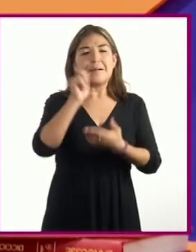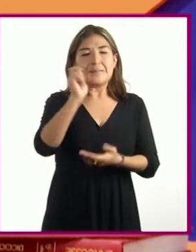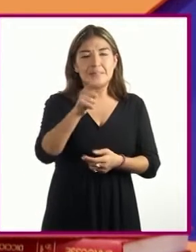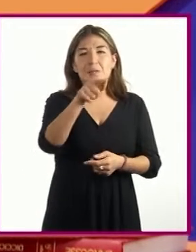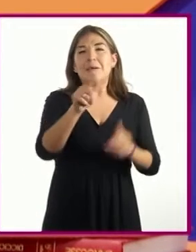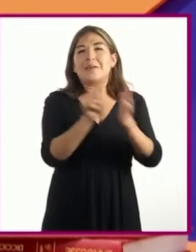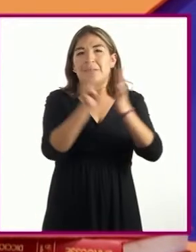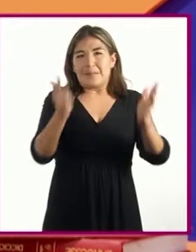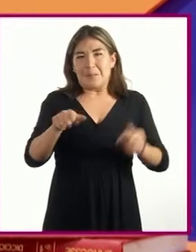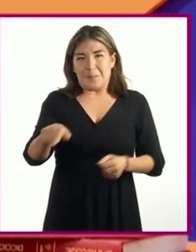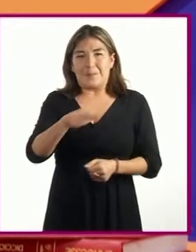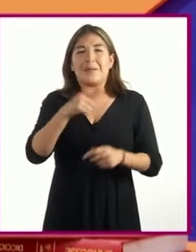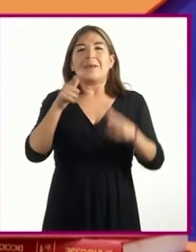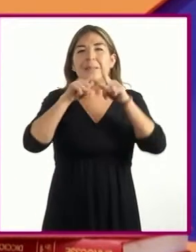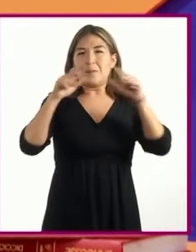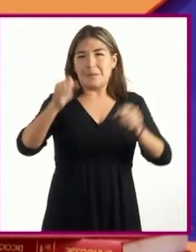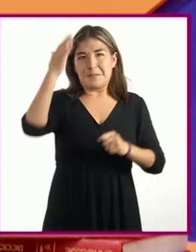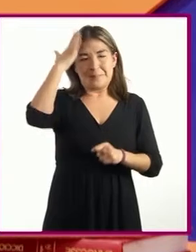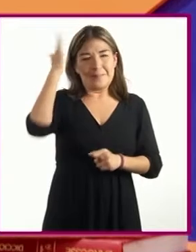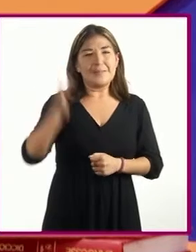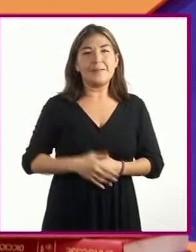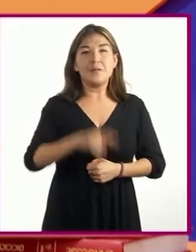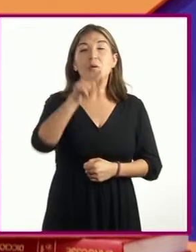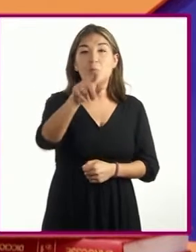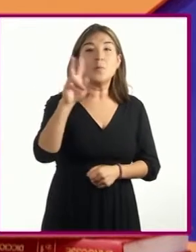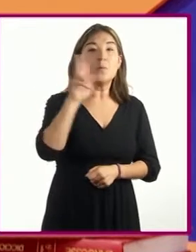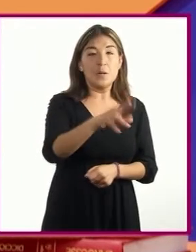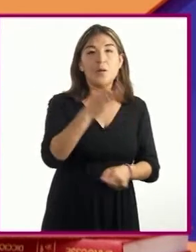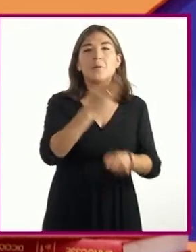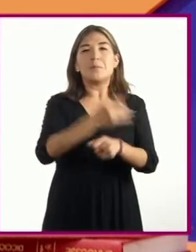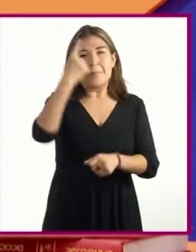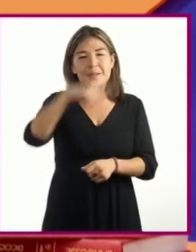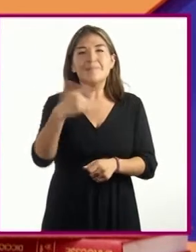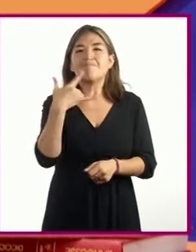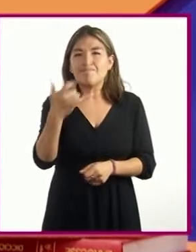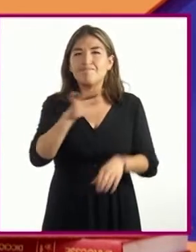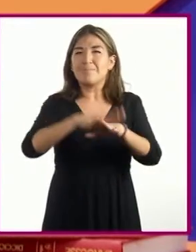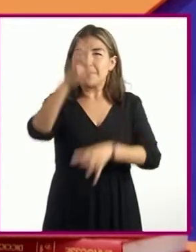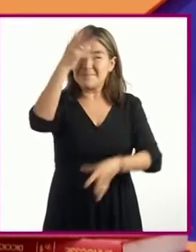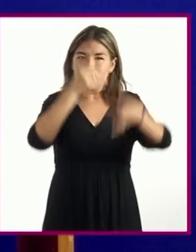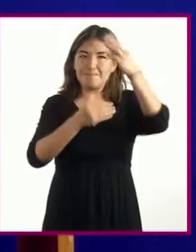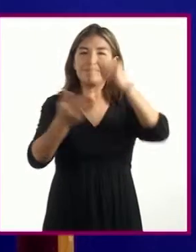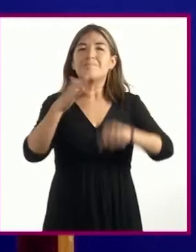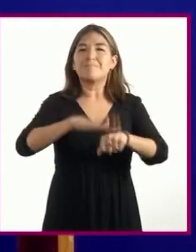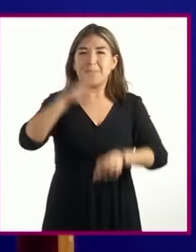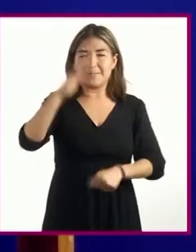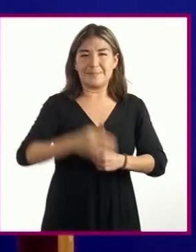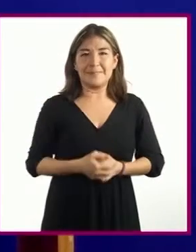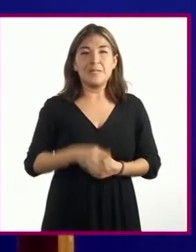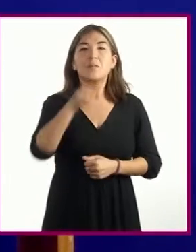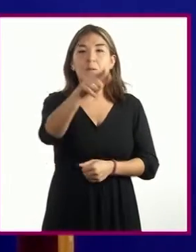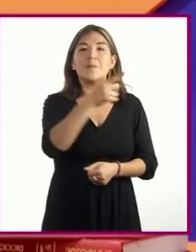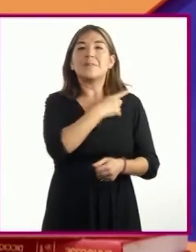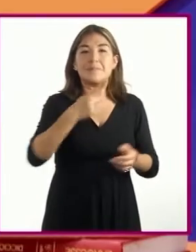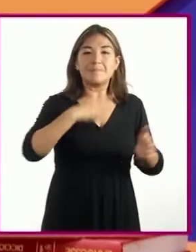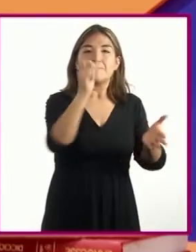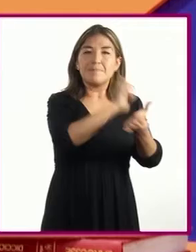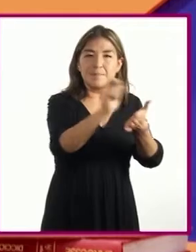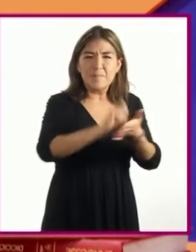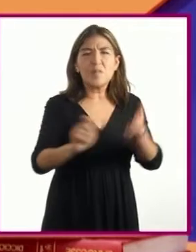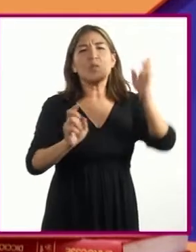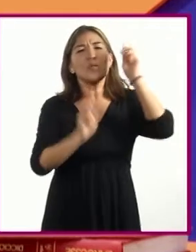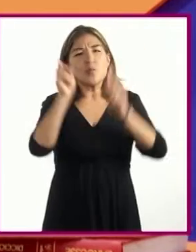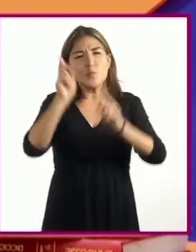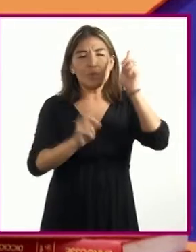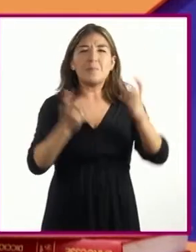mano su libro de texto. Recuerden que todo lo que vean es para reforzar su conocimiento. Así que les recomiendo llevar un registro de las